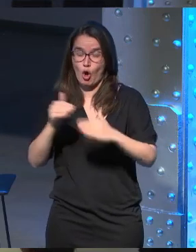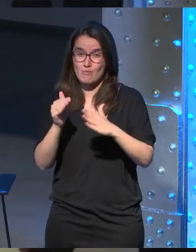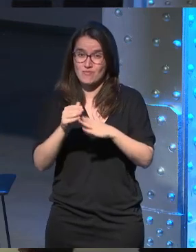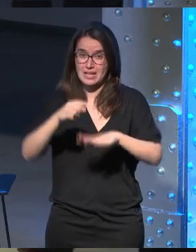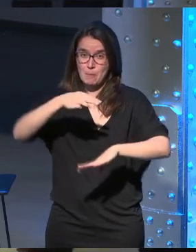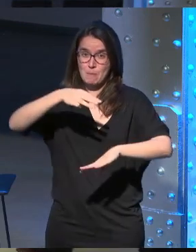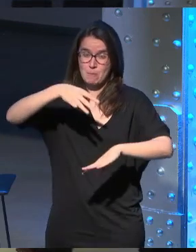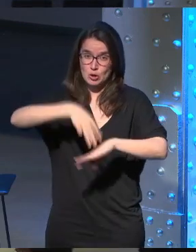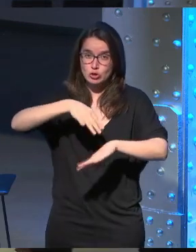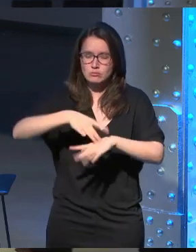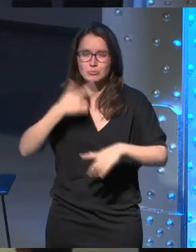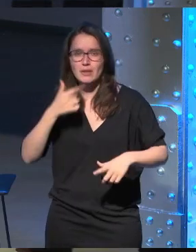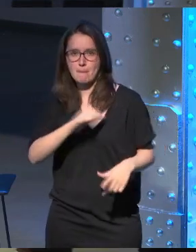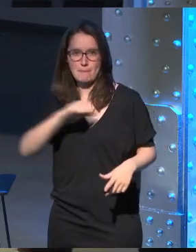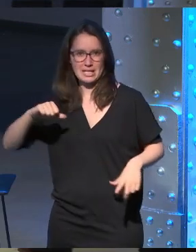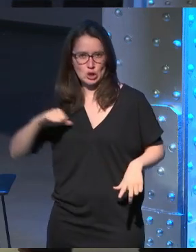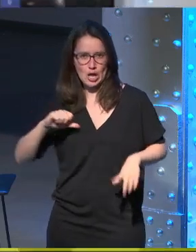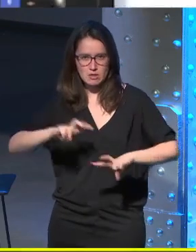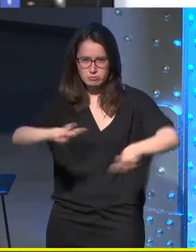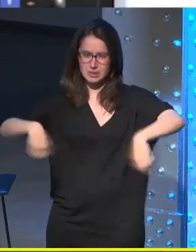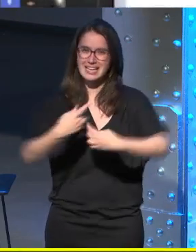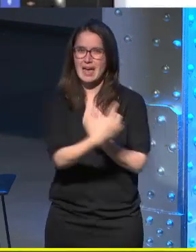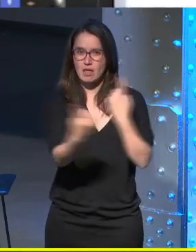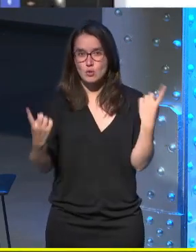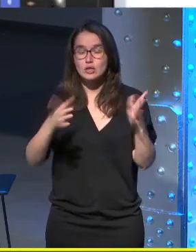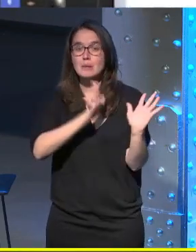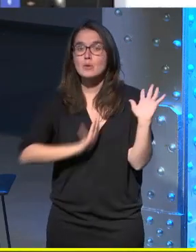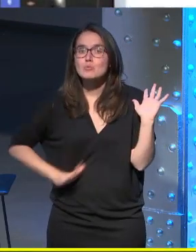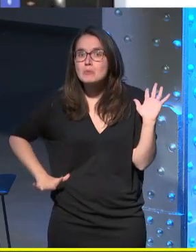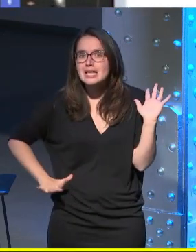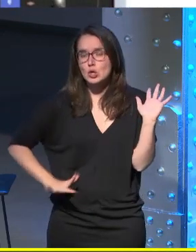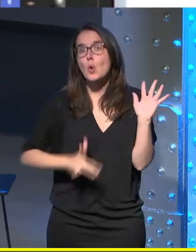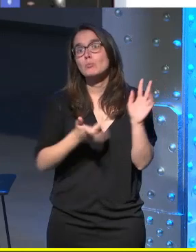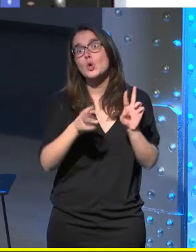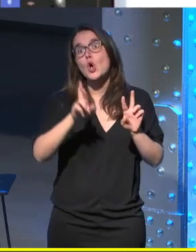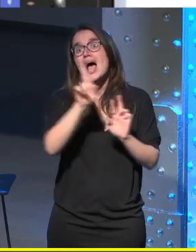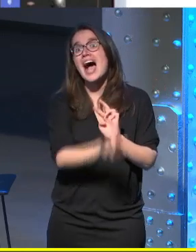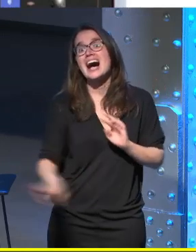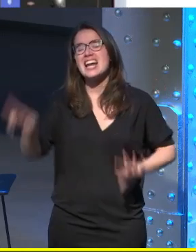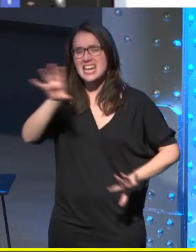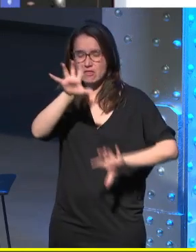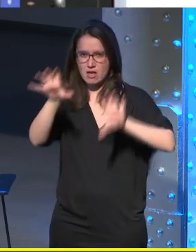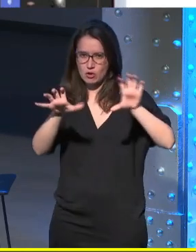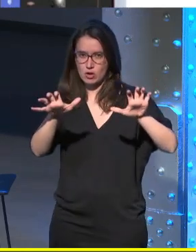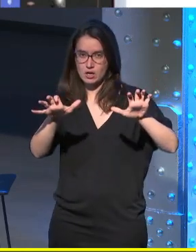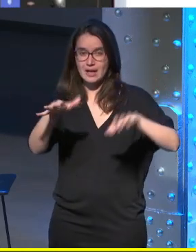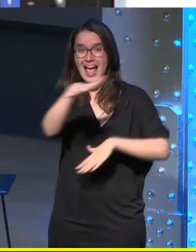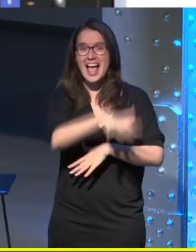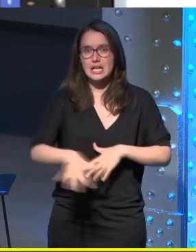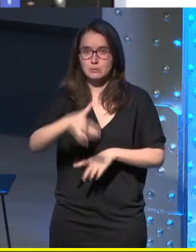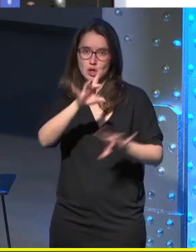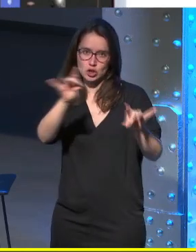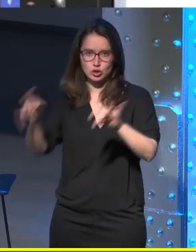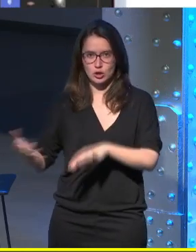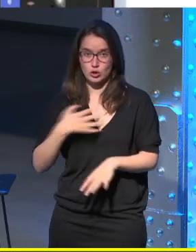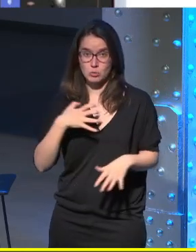permite ya un cierto nivel de personalización de momento a un nivel de redecorar no nos deja tocar el espacio en sí y